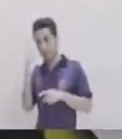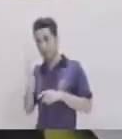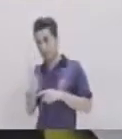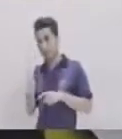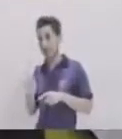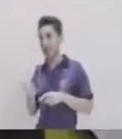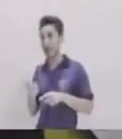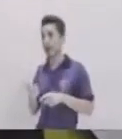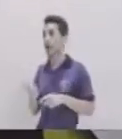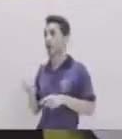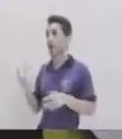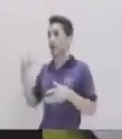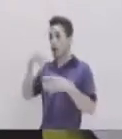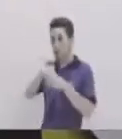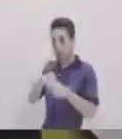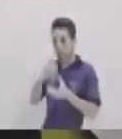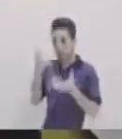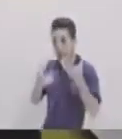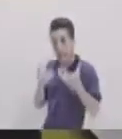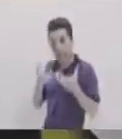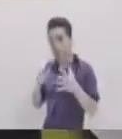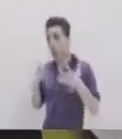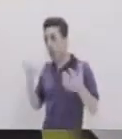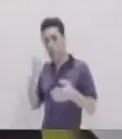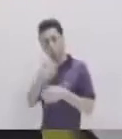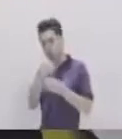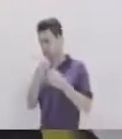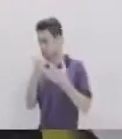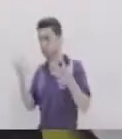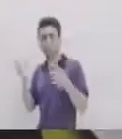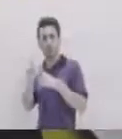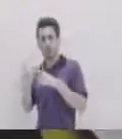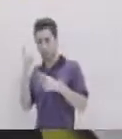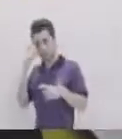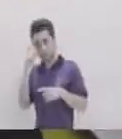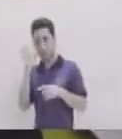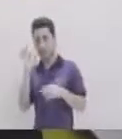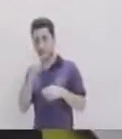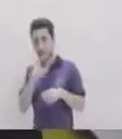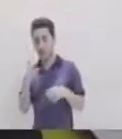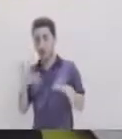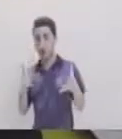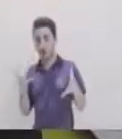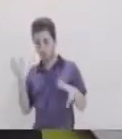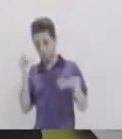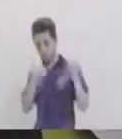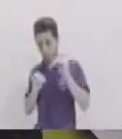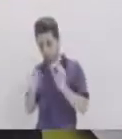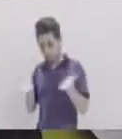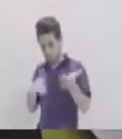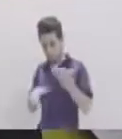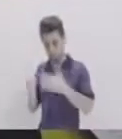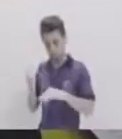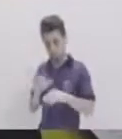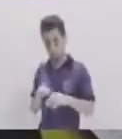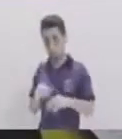Si tiene que ir En caliente Así que tienes que Considerar muy bien Tu tipo de producto Y cómo empacarlo Lo que te recomendamos Es